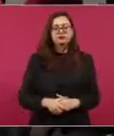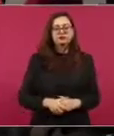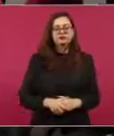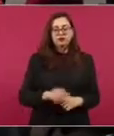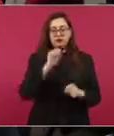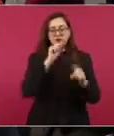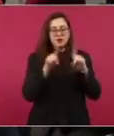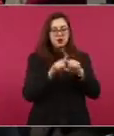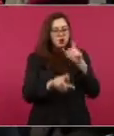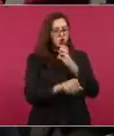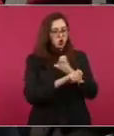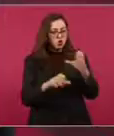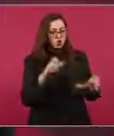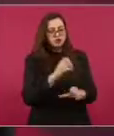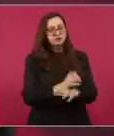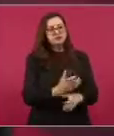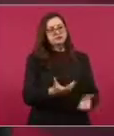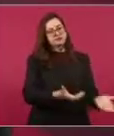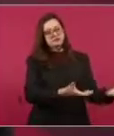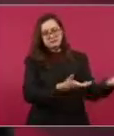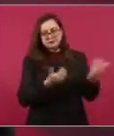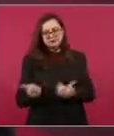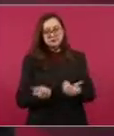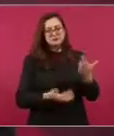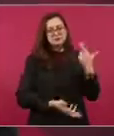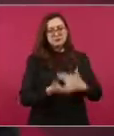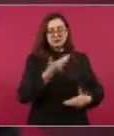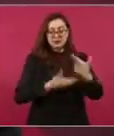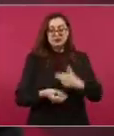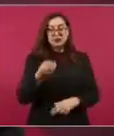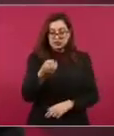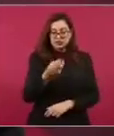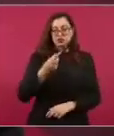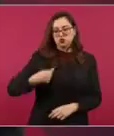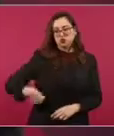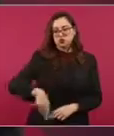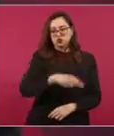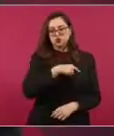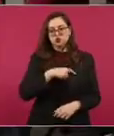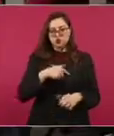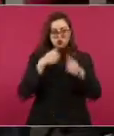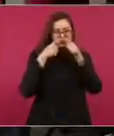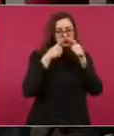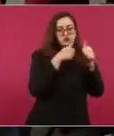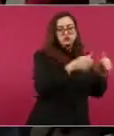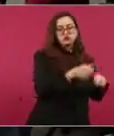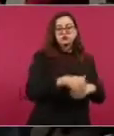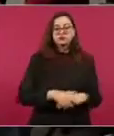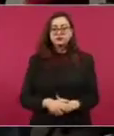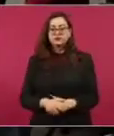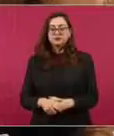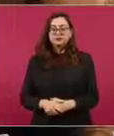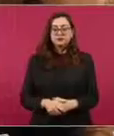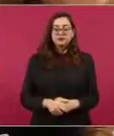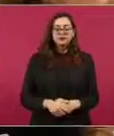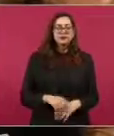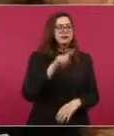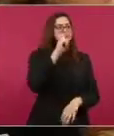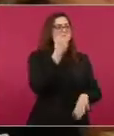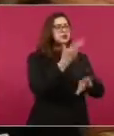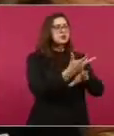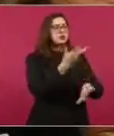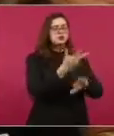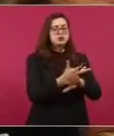Entonces, eso se va a seguir. Eso nos corresponde a nosotros. ¿El gobierno de Estados Unidos le ha pedido información